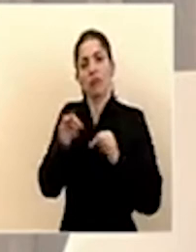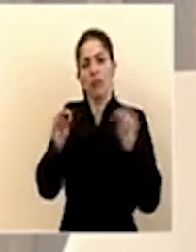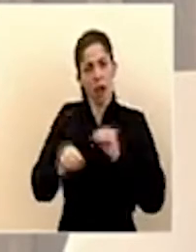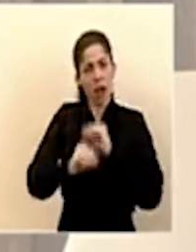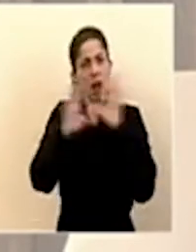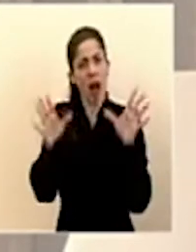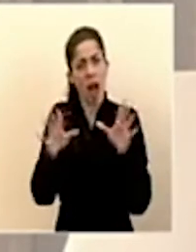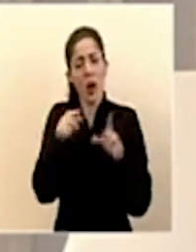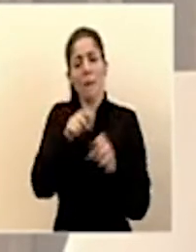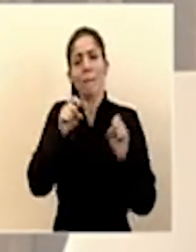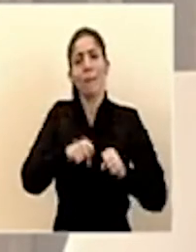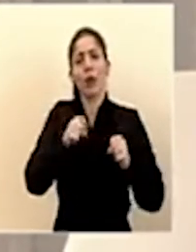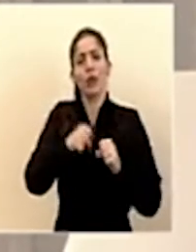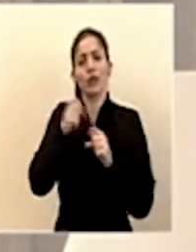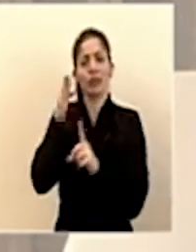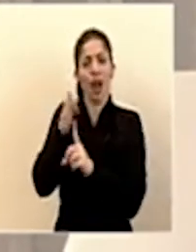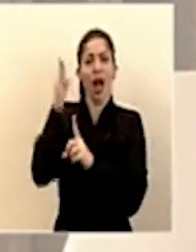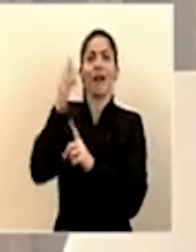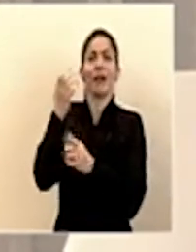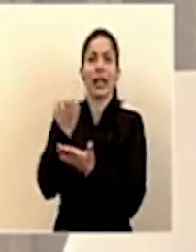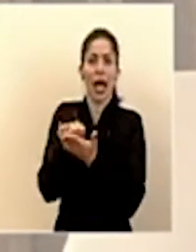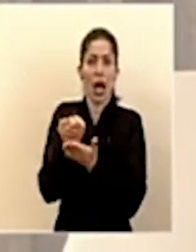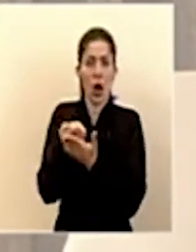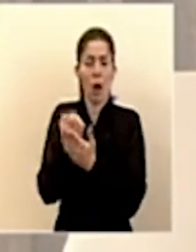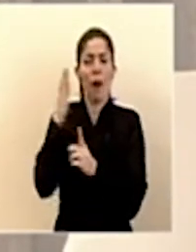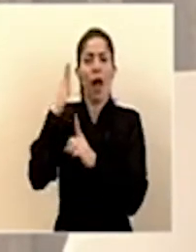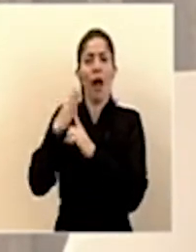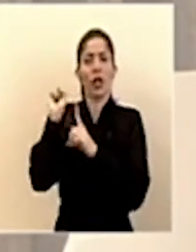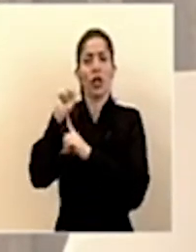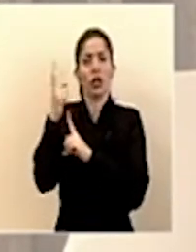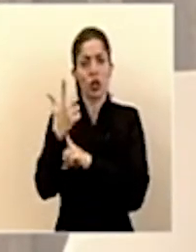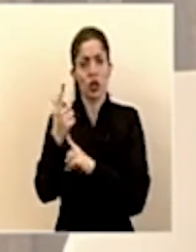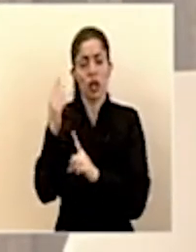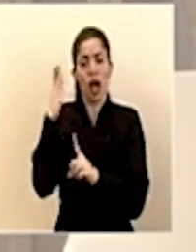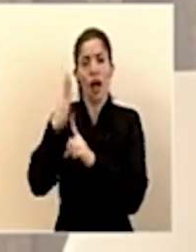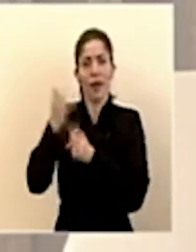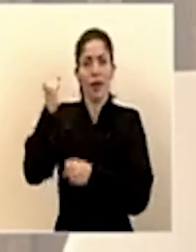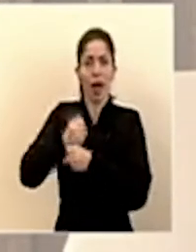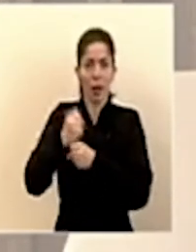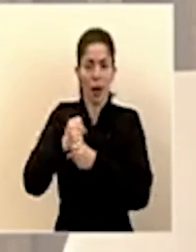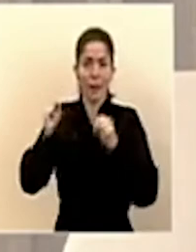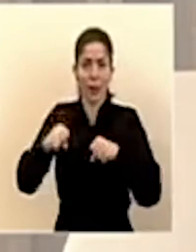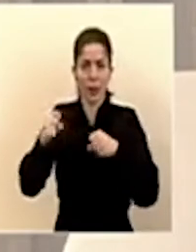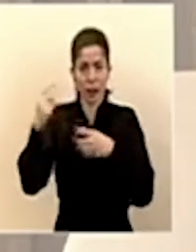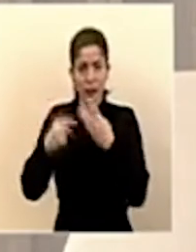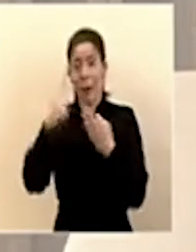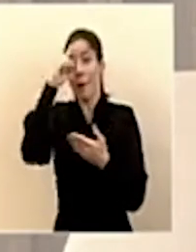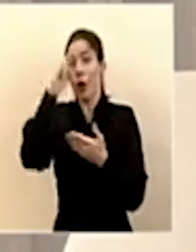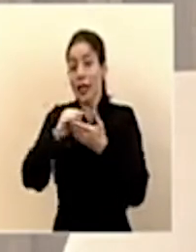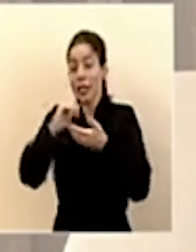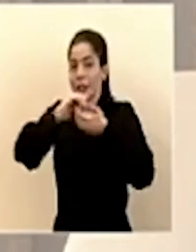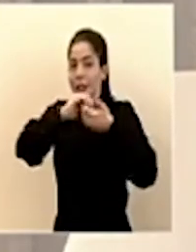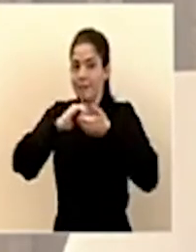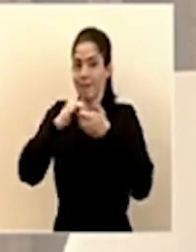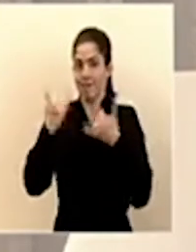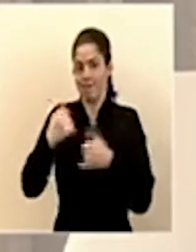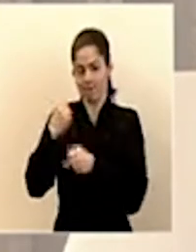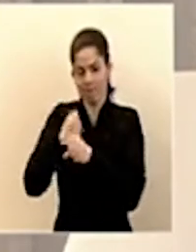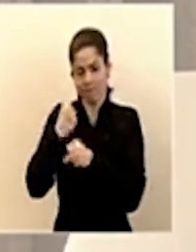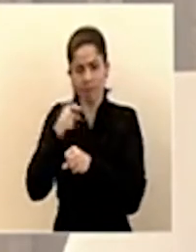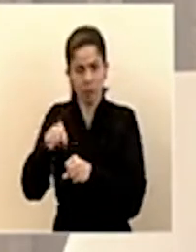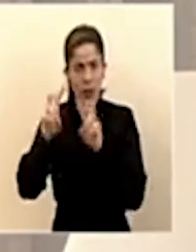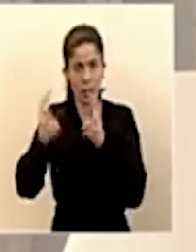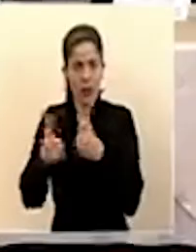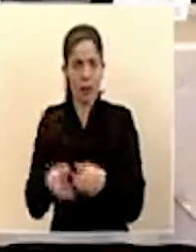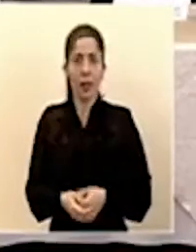de sus potenciales implicaciones económicas, sociales y de empleo y por eso y por solidaridad estamos trabajando en esta dirección.